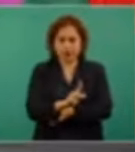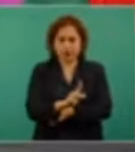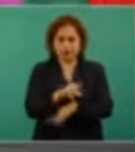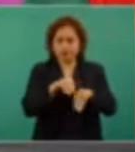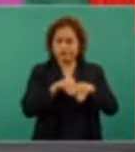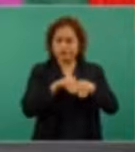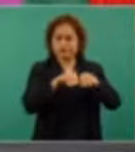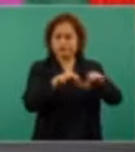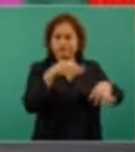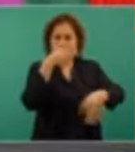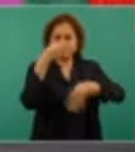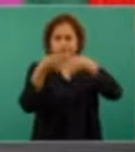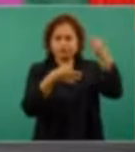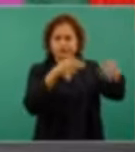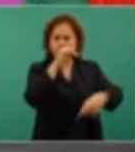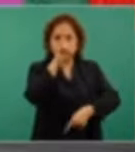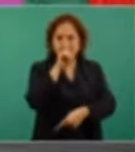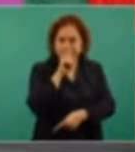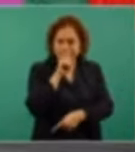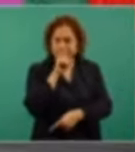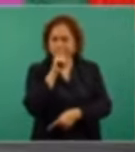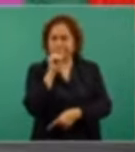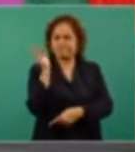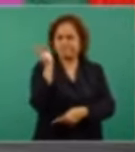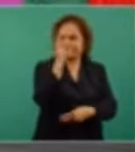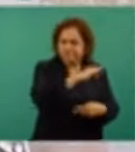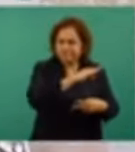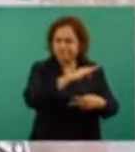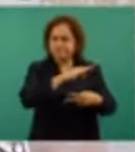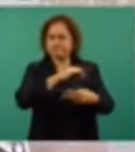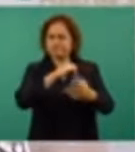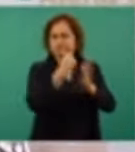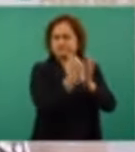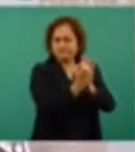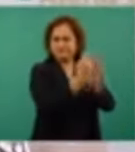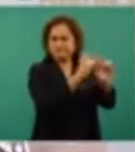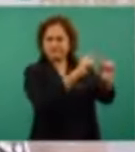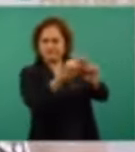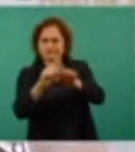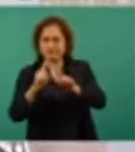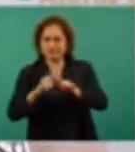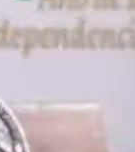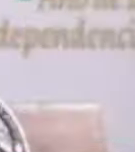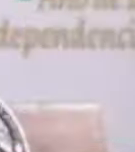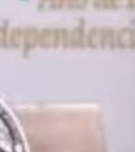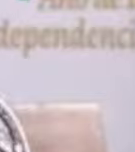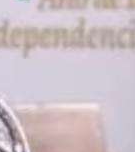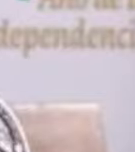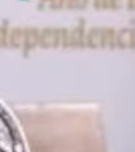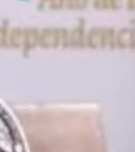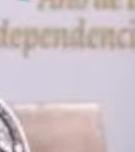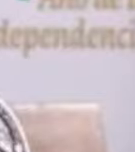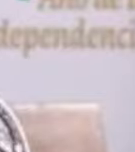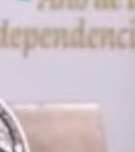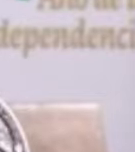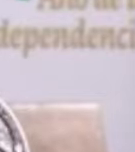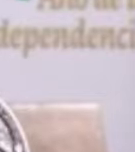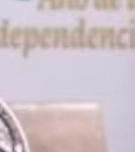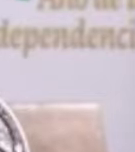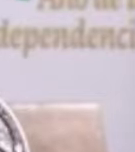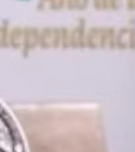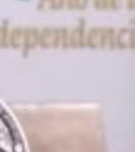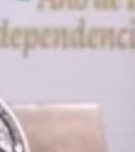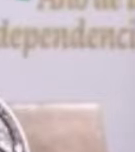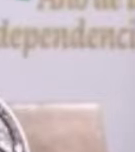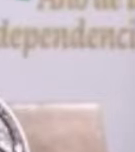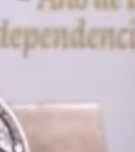Mentiras, falsedades, eslogans se repitieron. La oposición a la Cámara de Diputados, la oposición a la